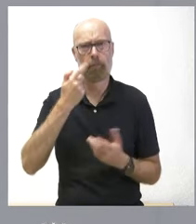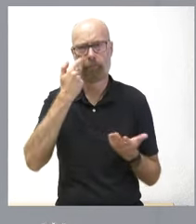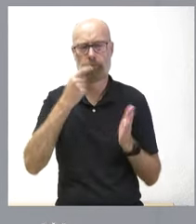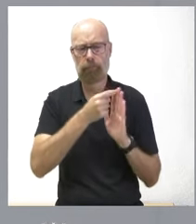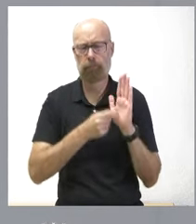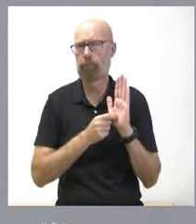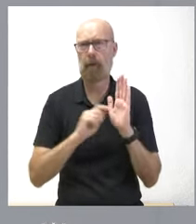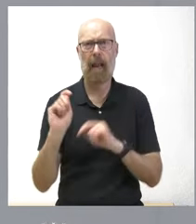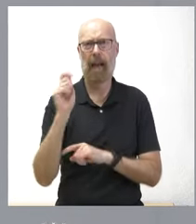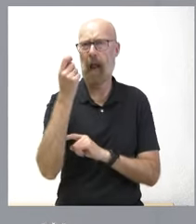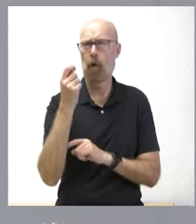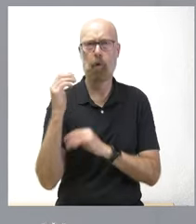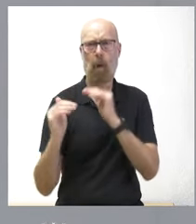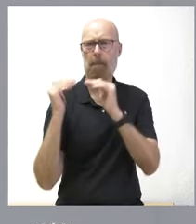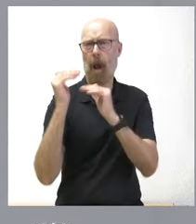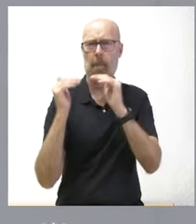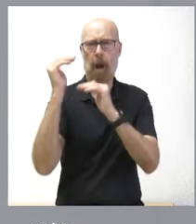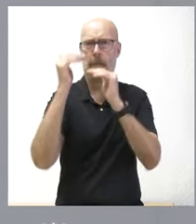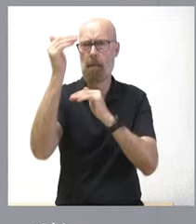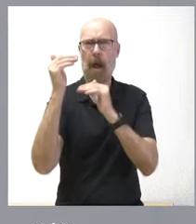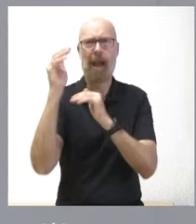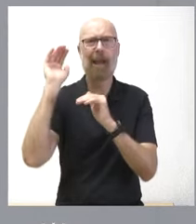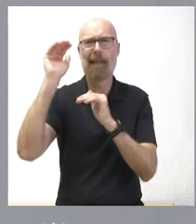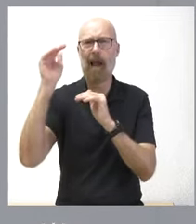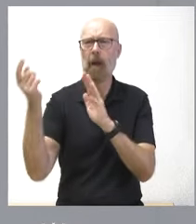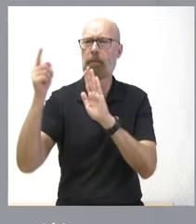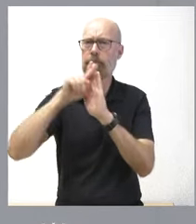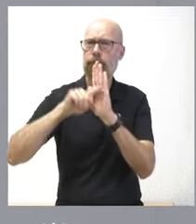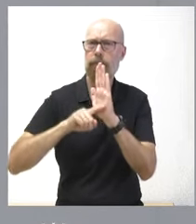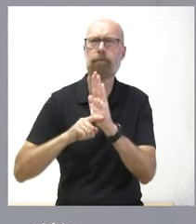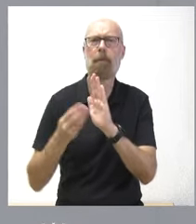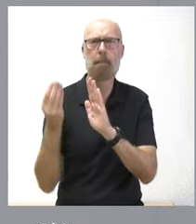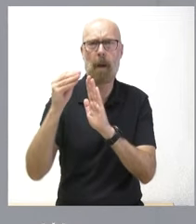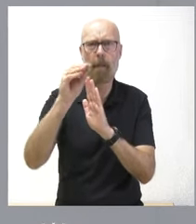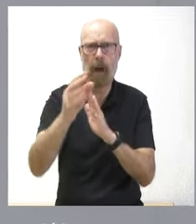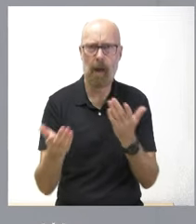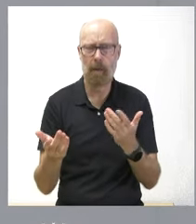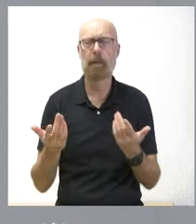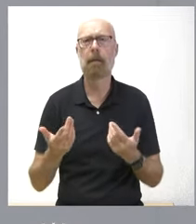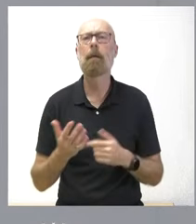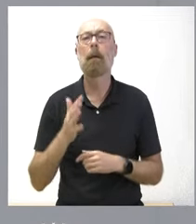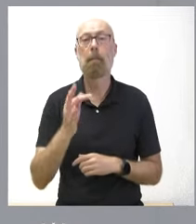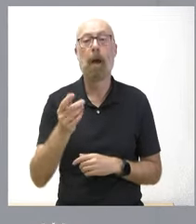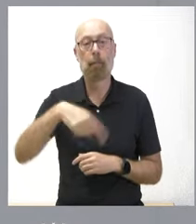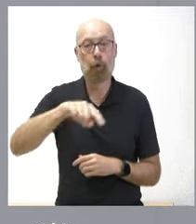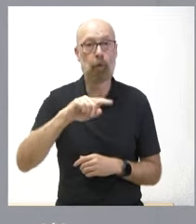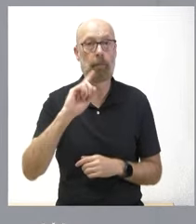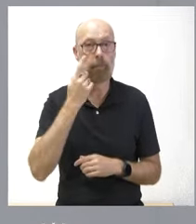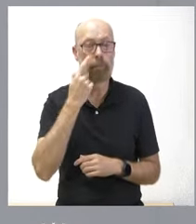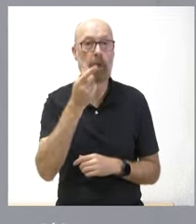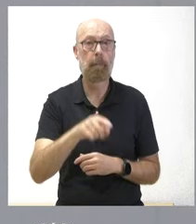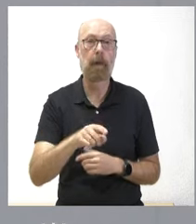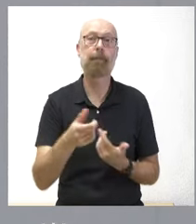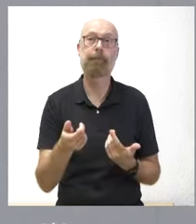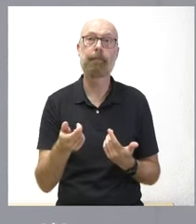históricos de afiliados extranjeros a la seguridad social en Castilla y León. Y también estarán viendo ustedes que, precisamente, una de las